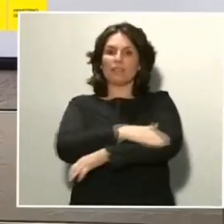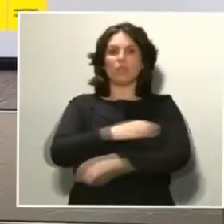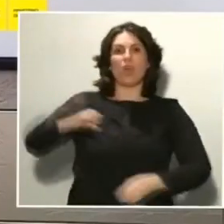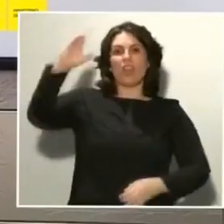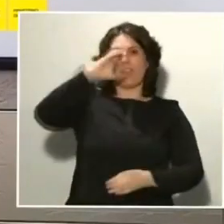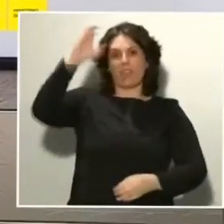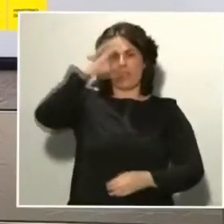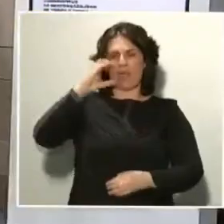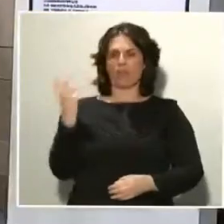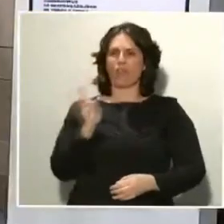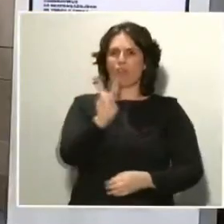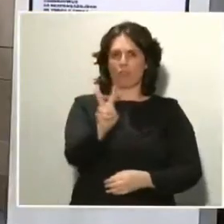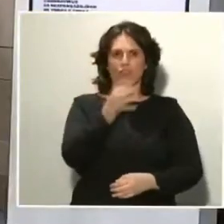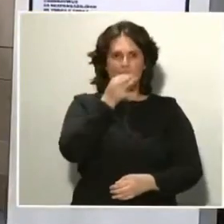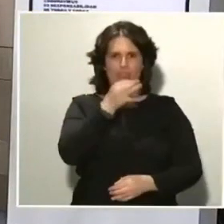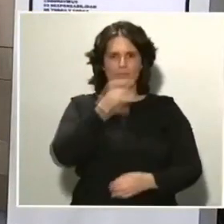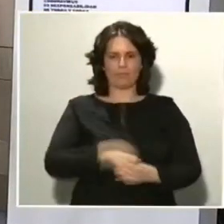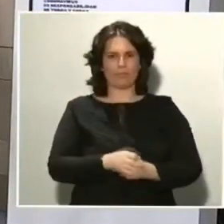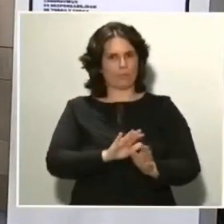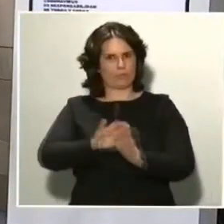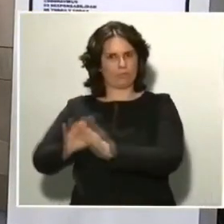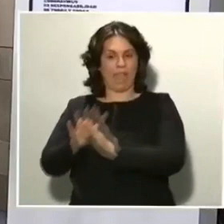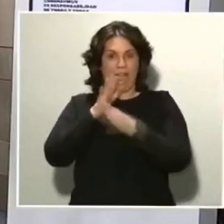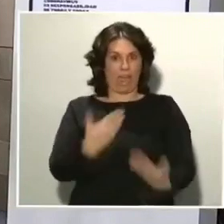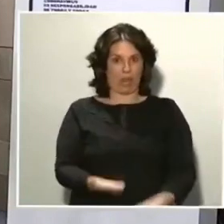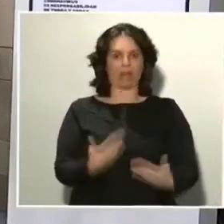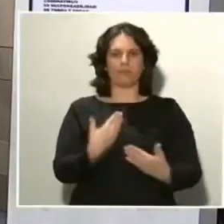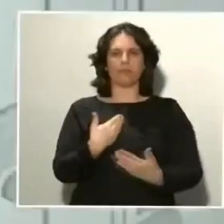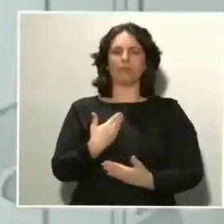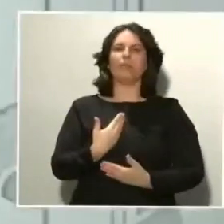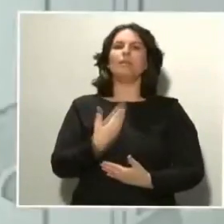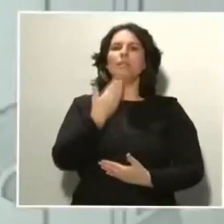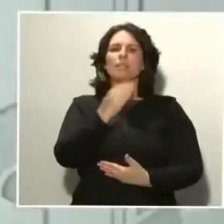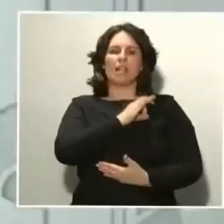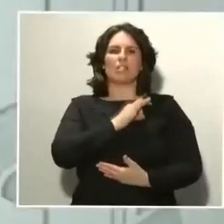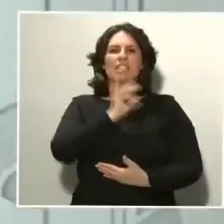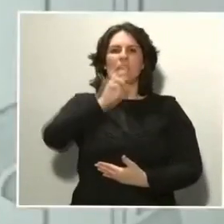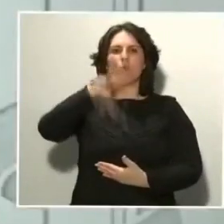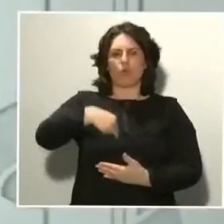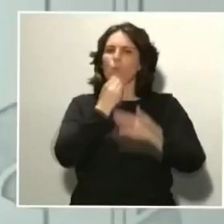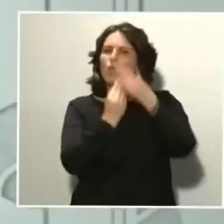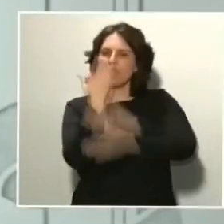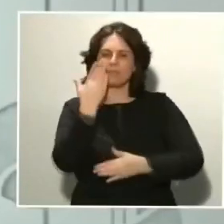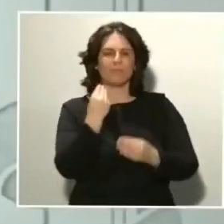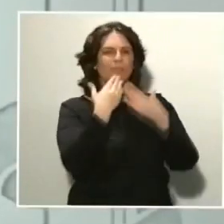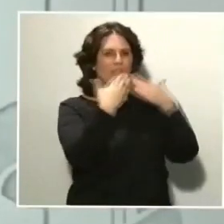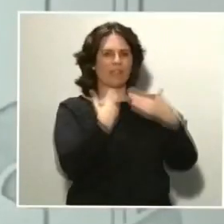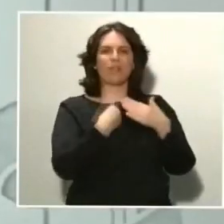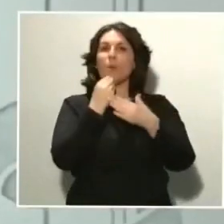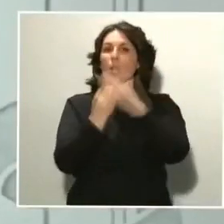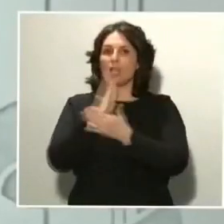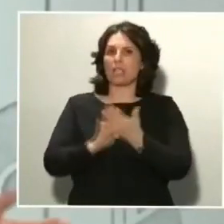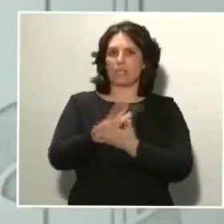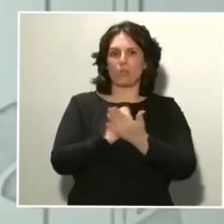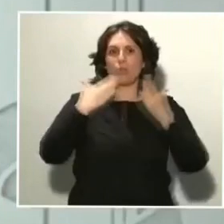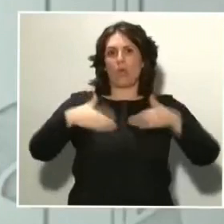ha avisado el jefe operativo de la Policía Nacional, que ha recordado que tienen vigilancia por tierra, mar y aire, tras concretar el